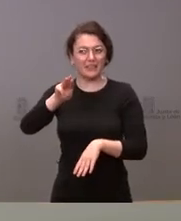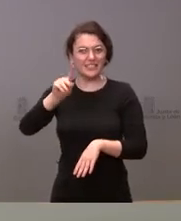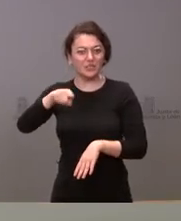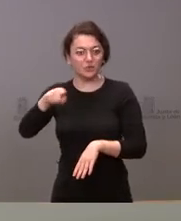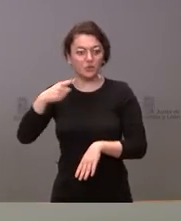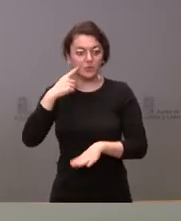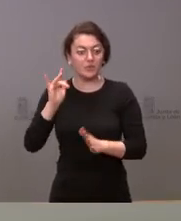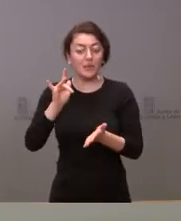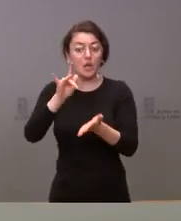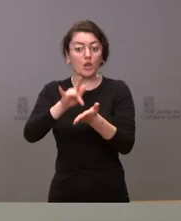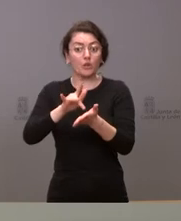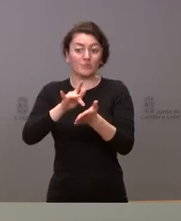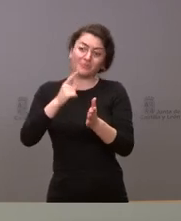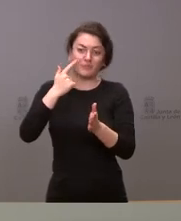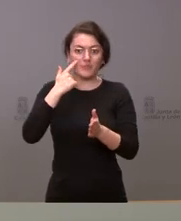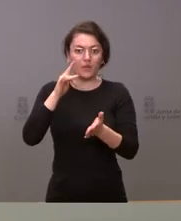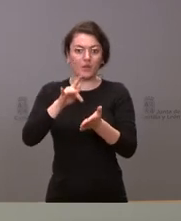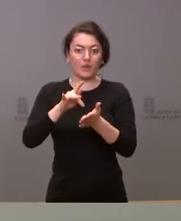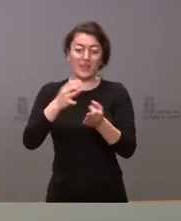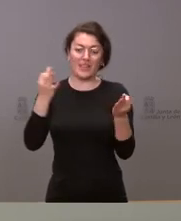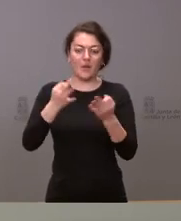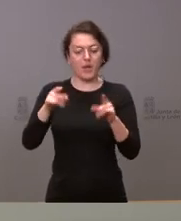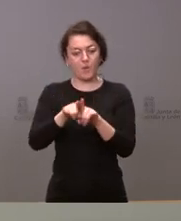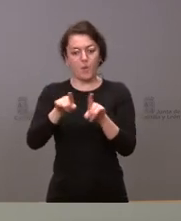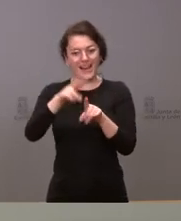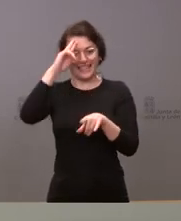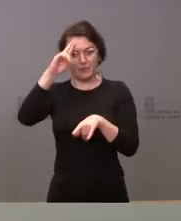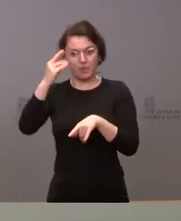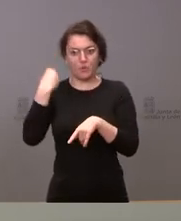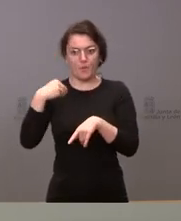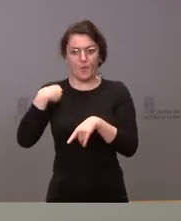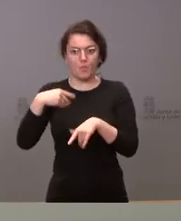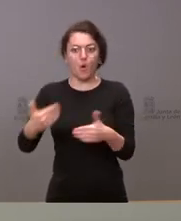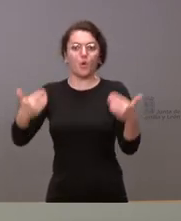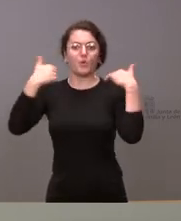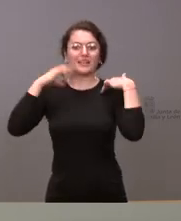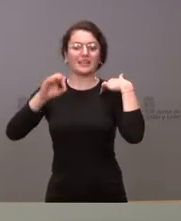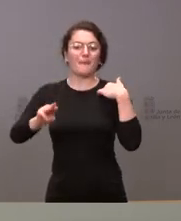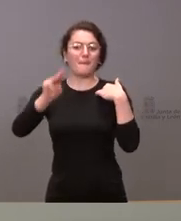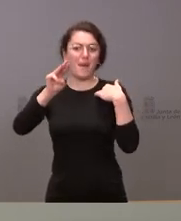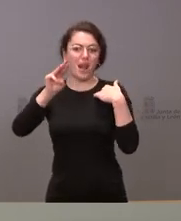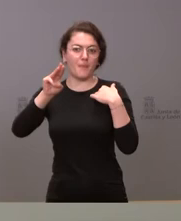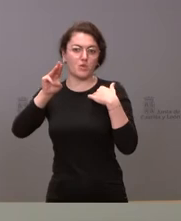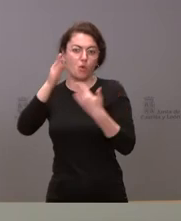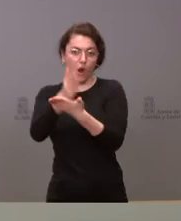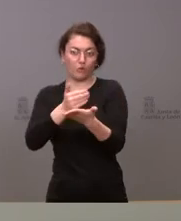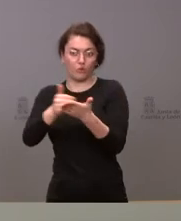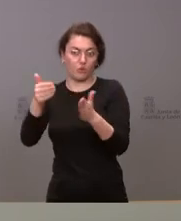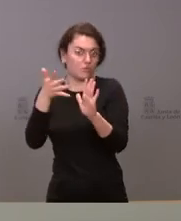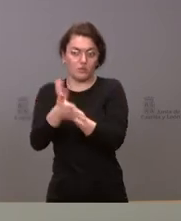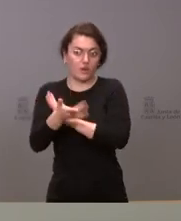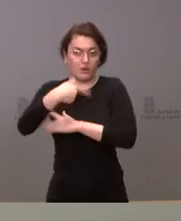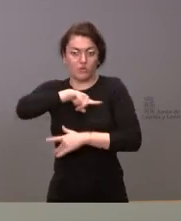comenté que íbamos a ser muy respetuosos con las competencias del Parlamento Autonómico y no hemos cambiado opinión y por tanto seguimos pensando